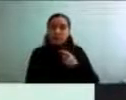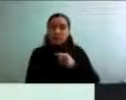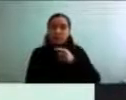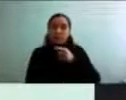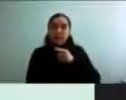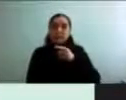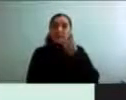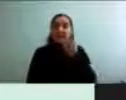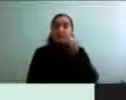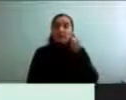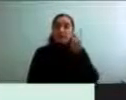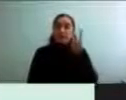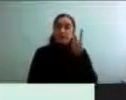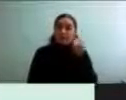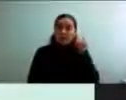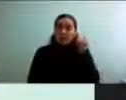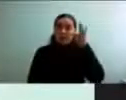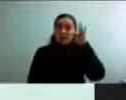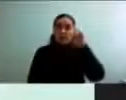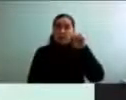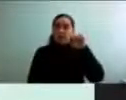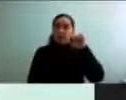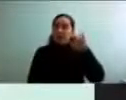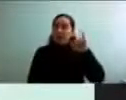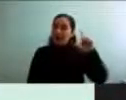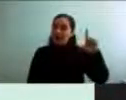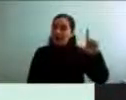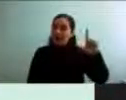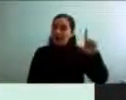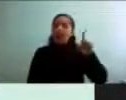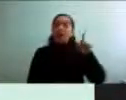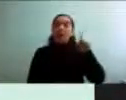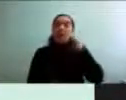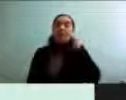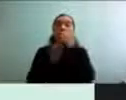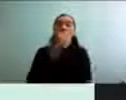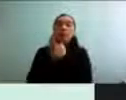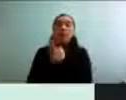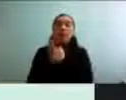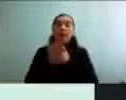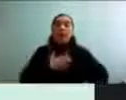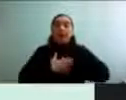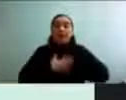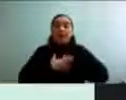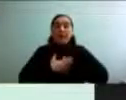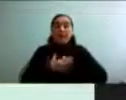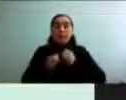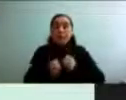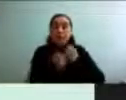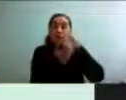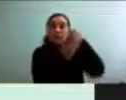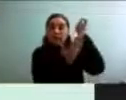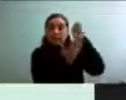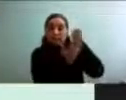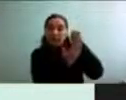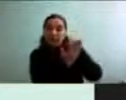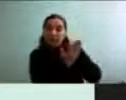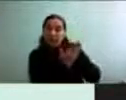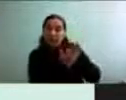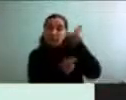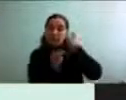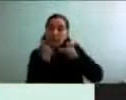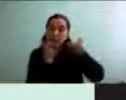está utilizando mucho y lo que intenta es poder evaluar a las personas y decir